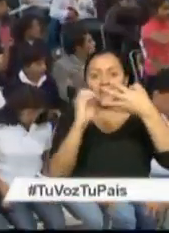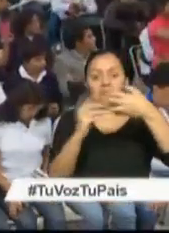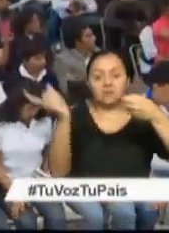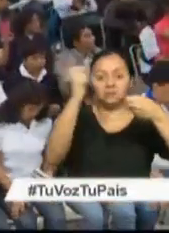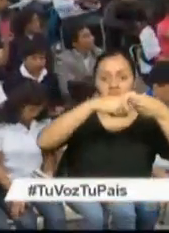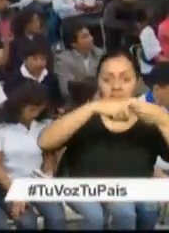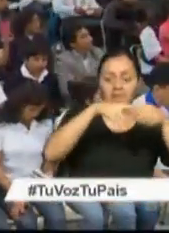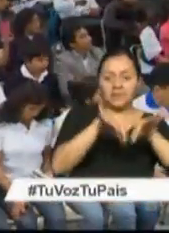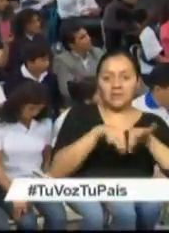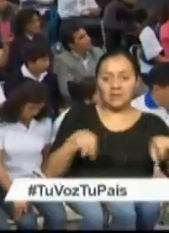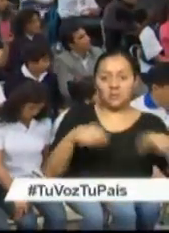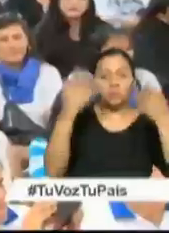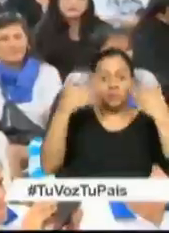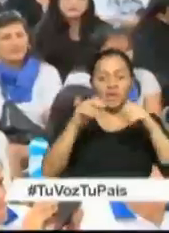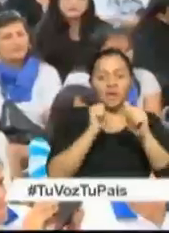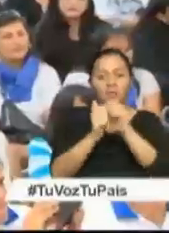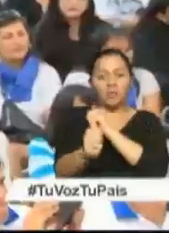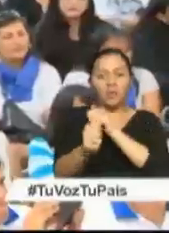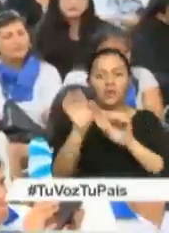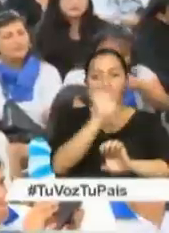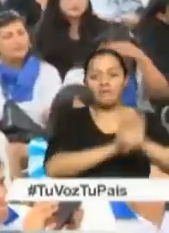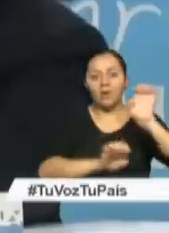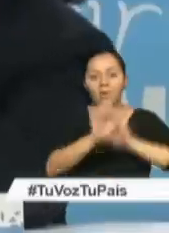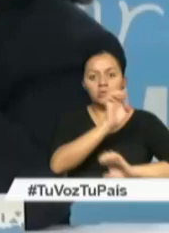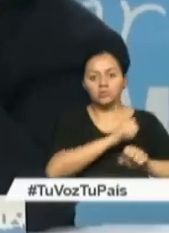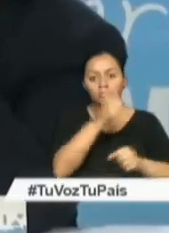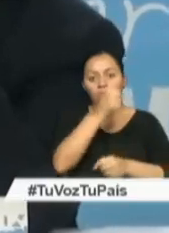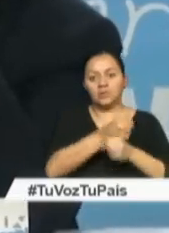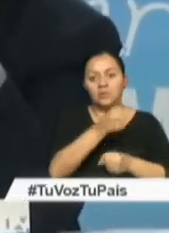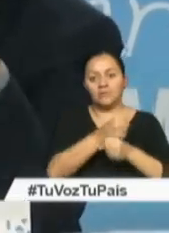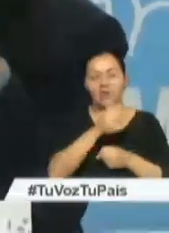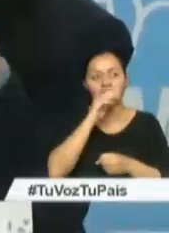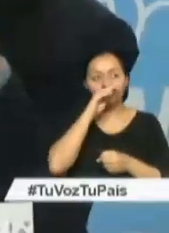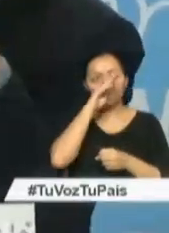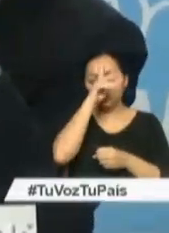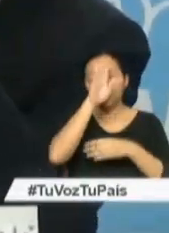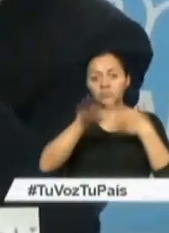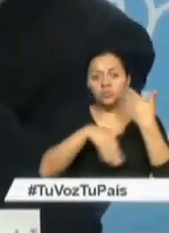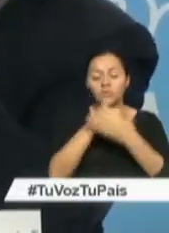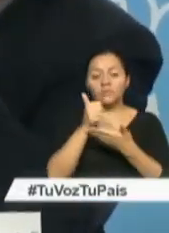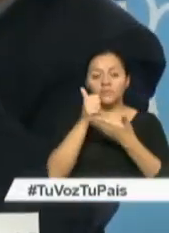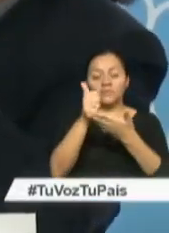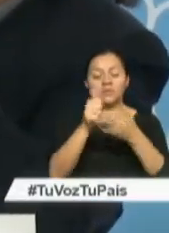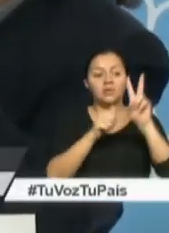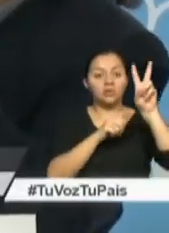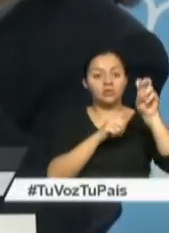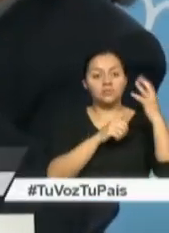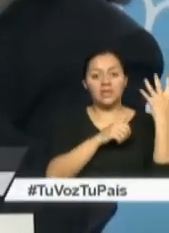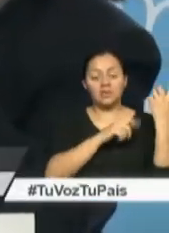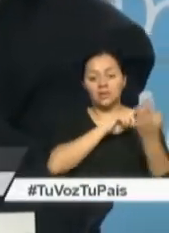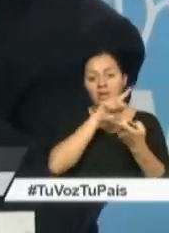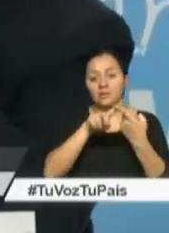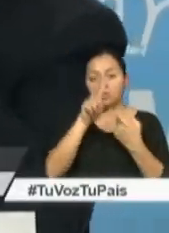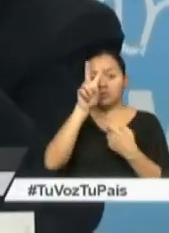aprobaron la evaluación de desempeño El total de beneficiarios del 2014 al 2017 ha sido de 49